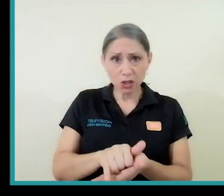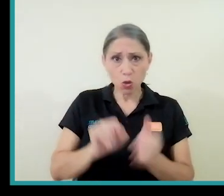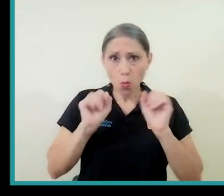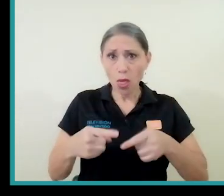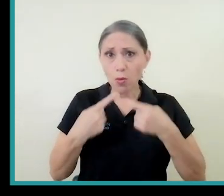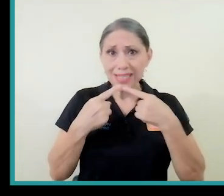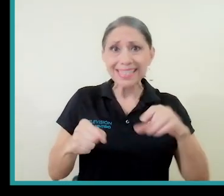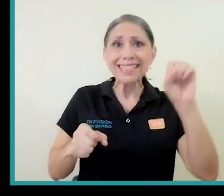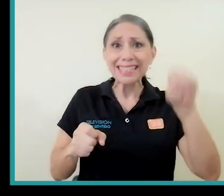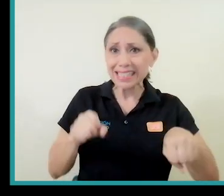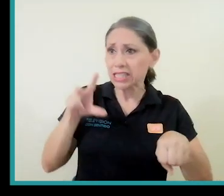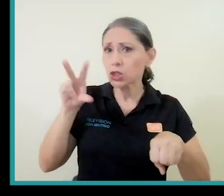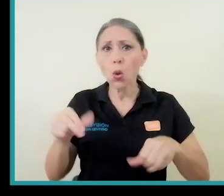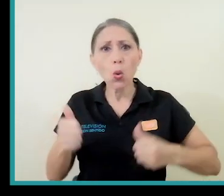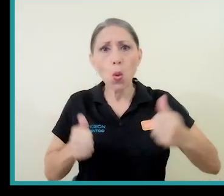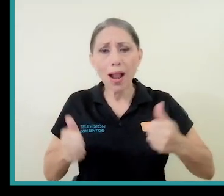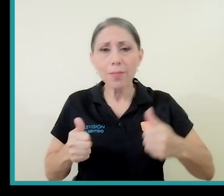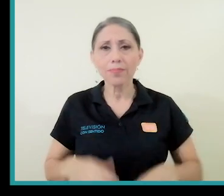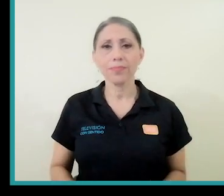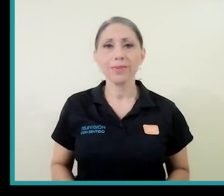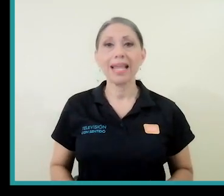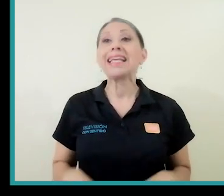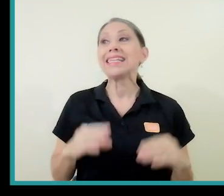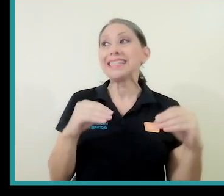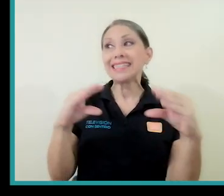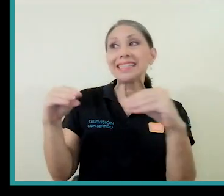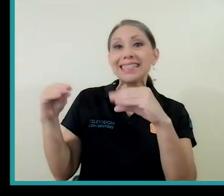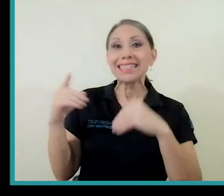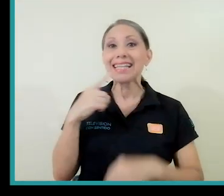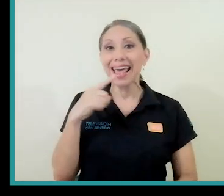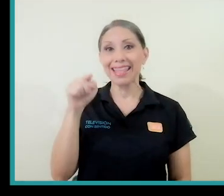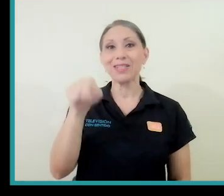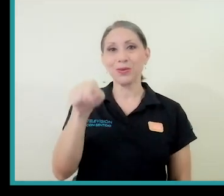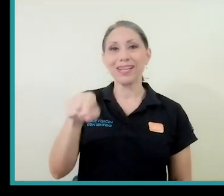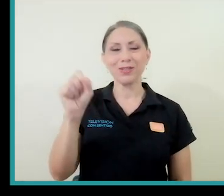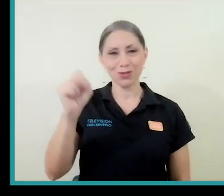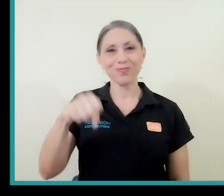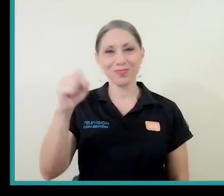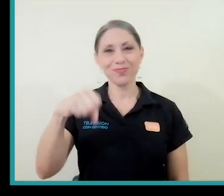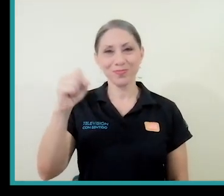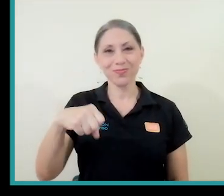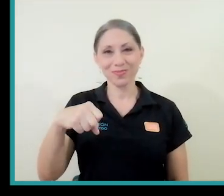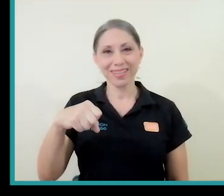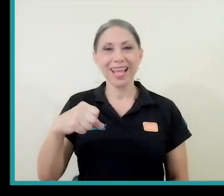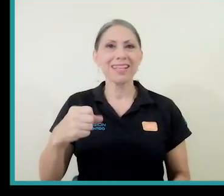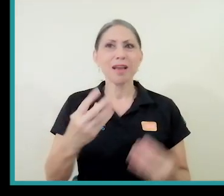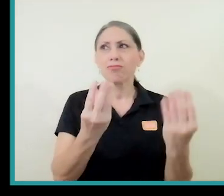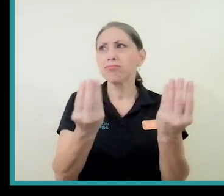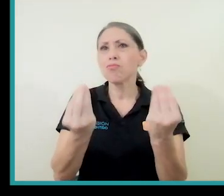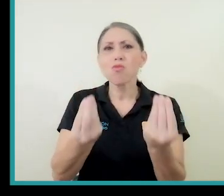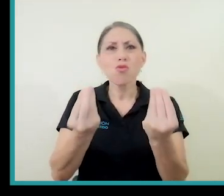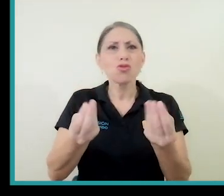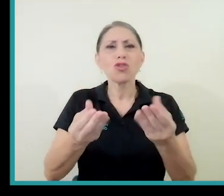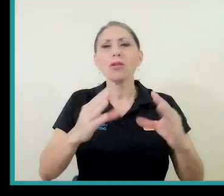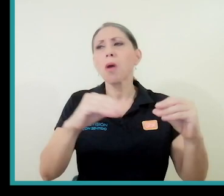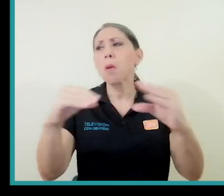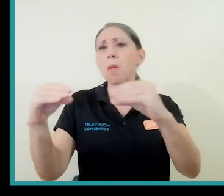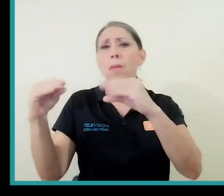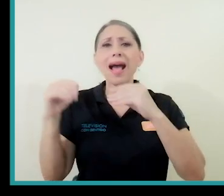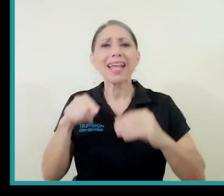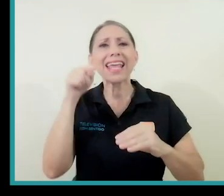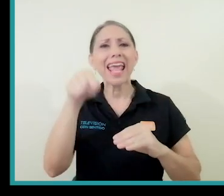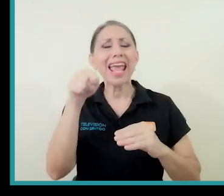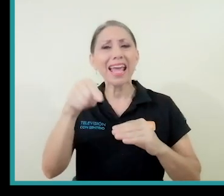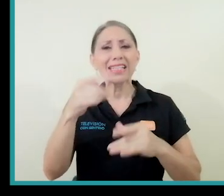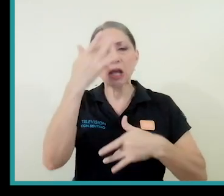¿Podemos decir eso? ¿Podemos afirmarlo o negarlo? Se ha dicho eso, efectivamente. Se ha dicho